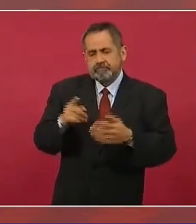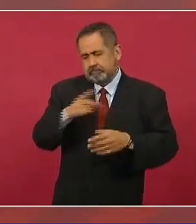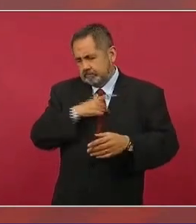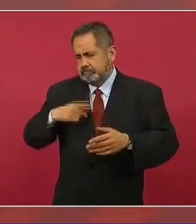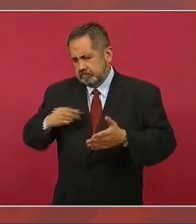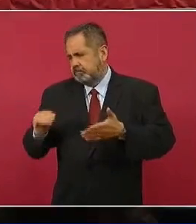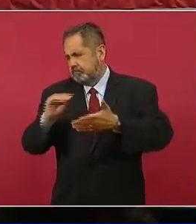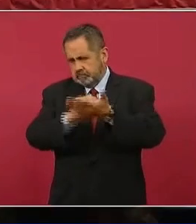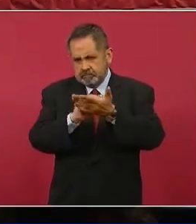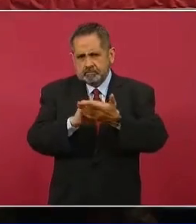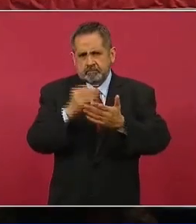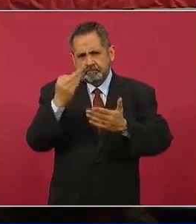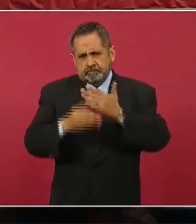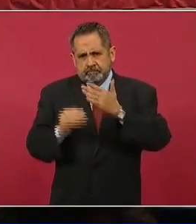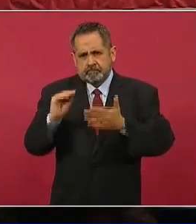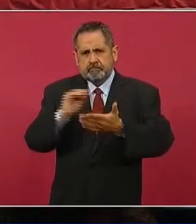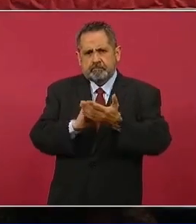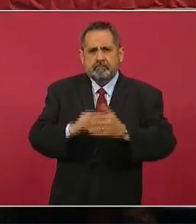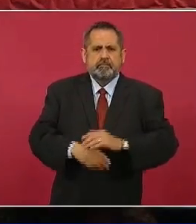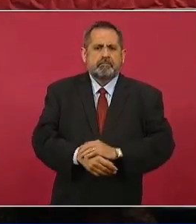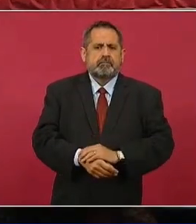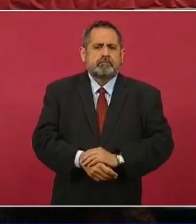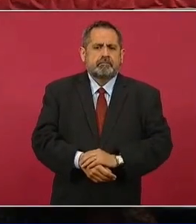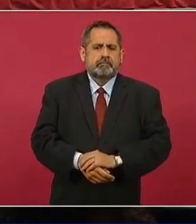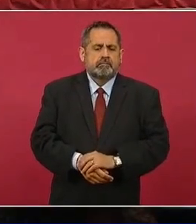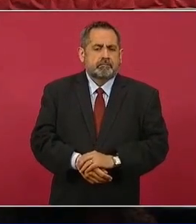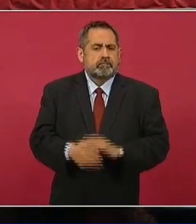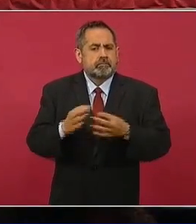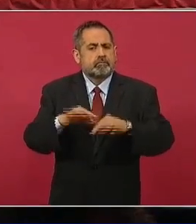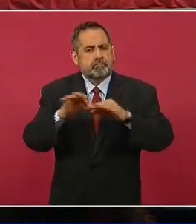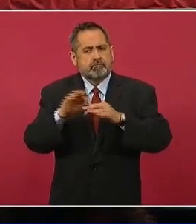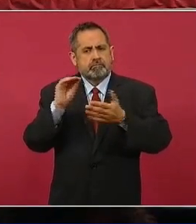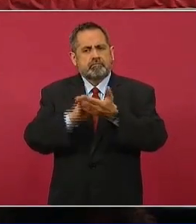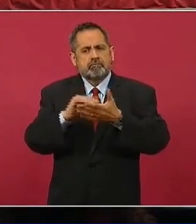importante.